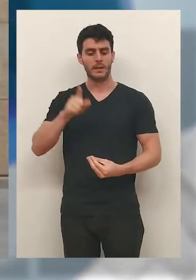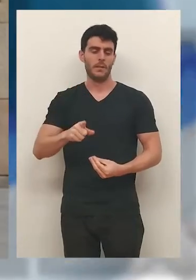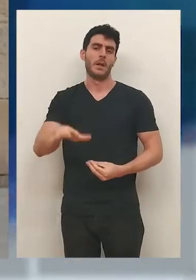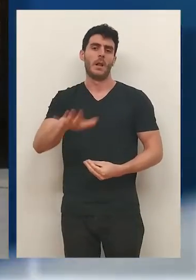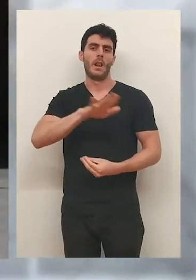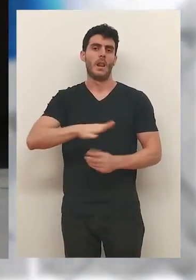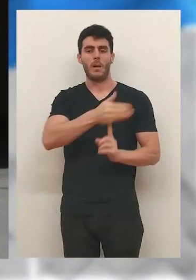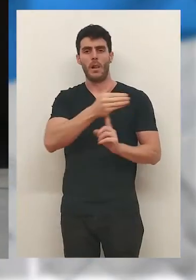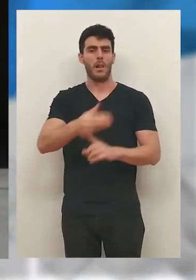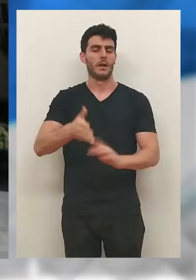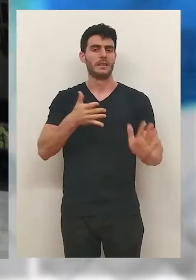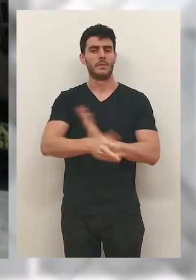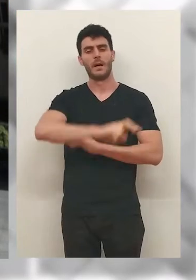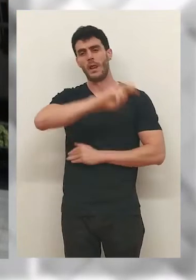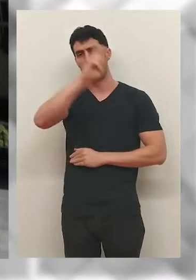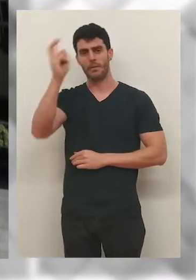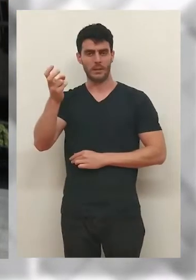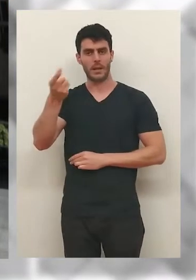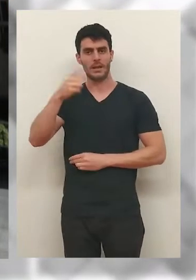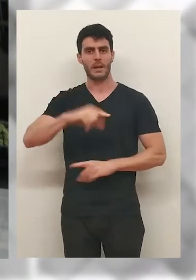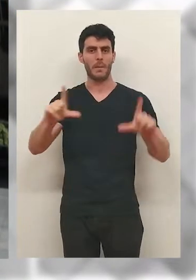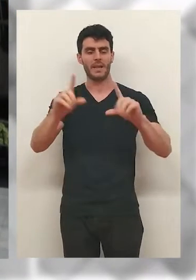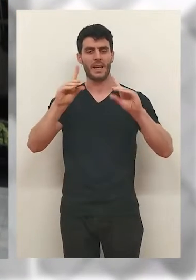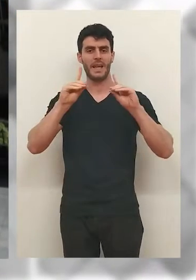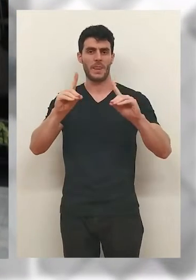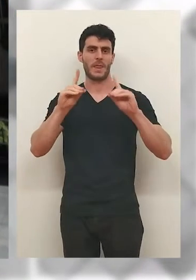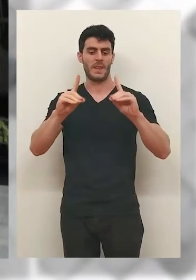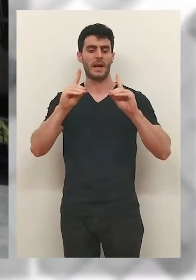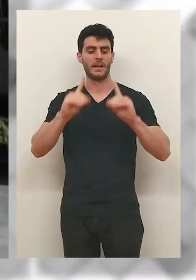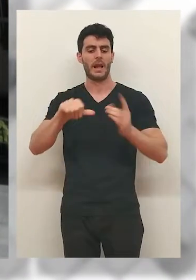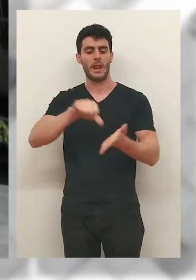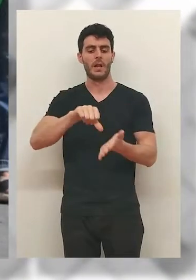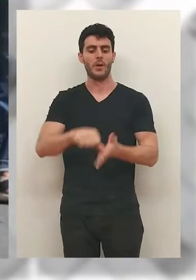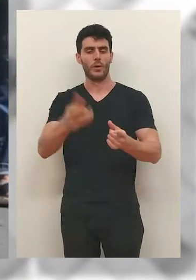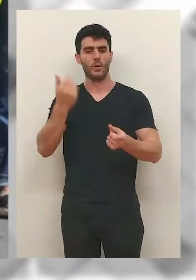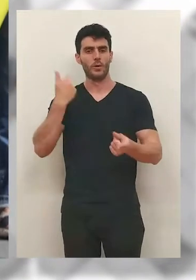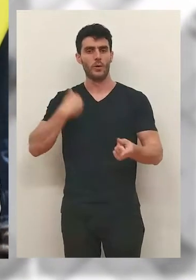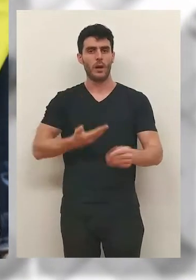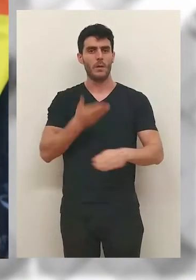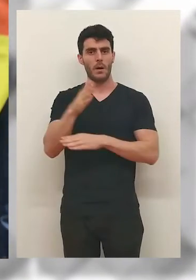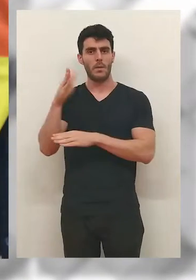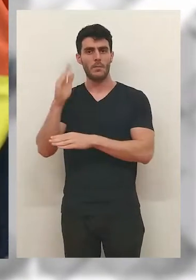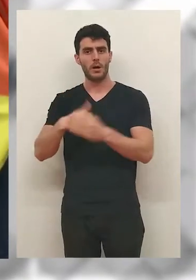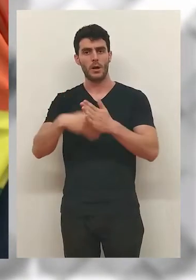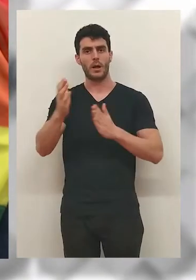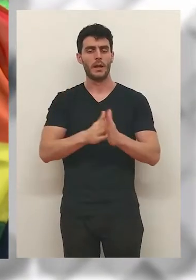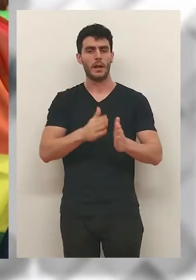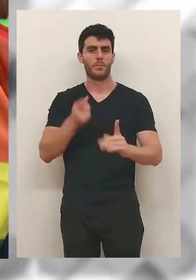que se suma a las banderolas de la Plaza de Diversidad o a los mensajes que se proyectan ya en las pantallas digitales de la capital rioja.